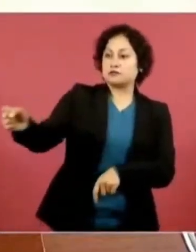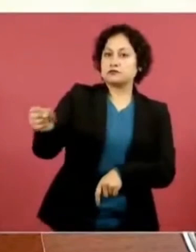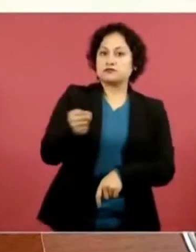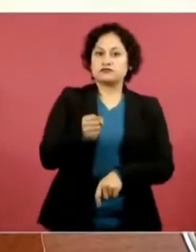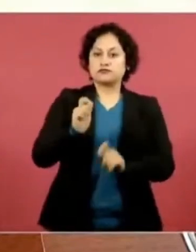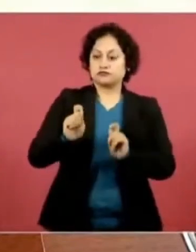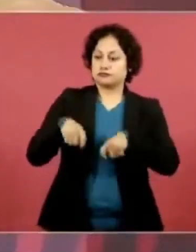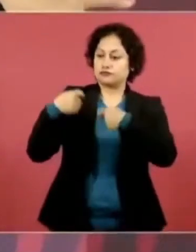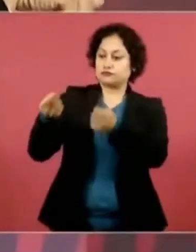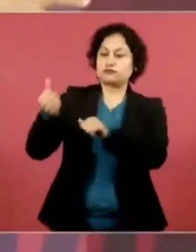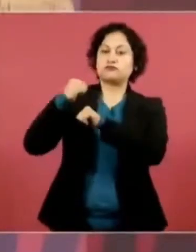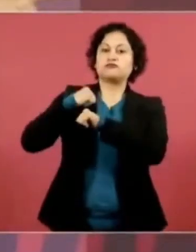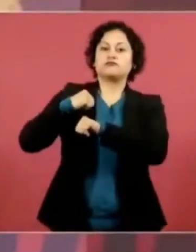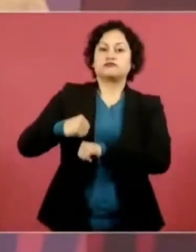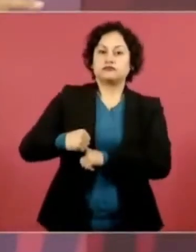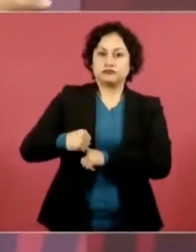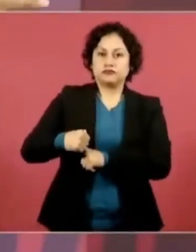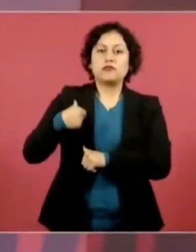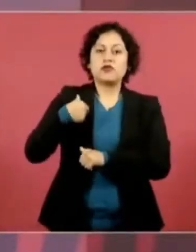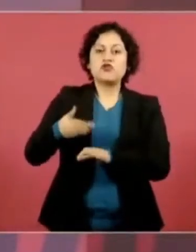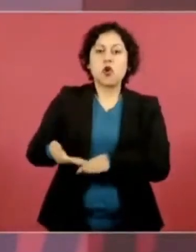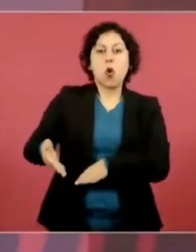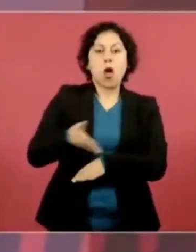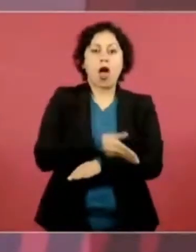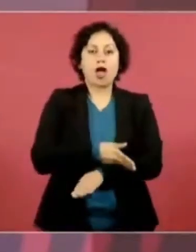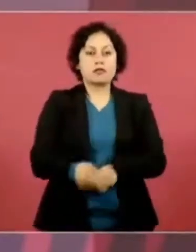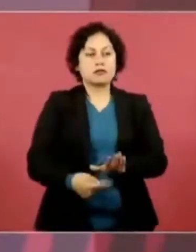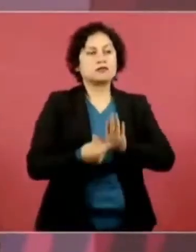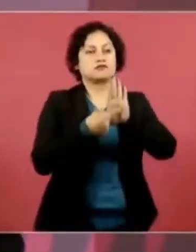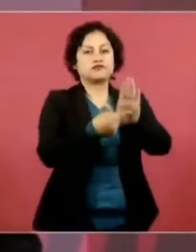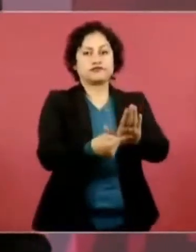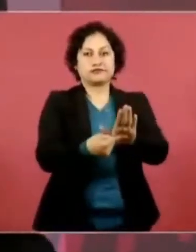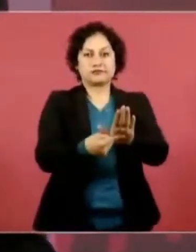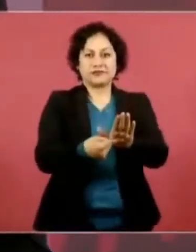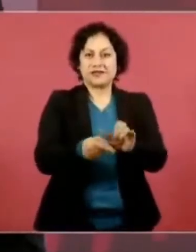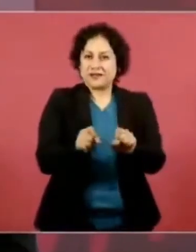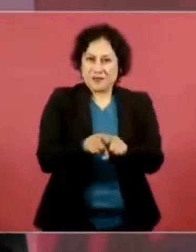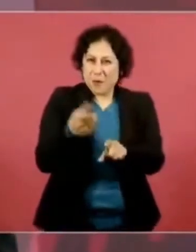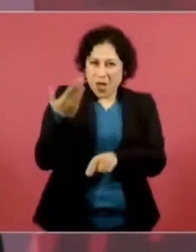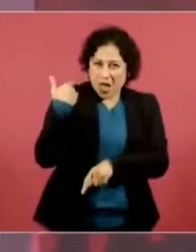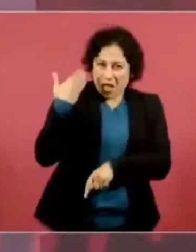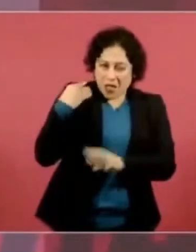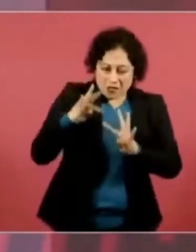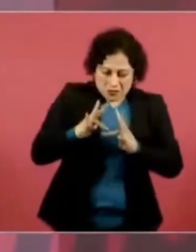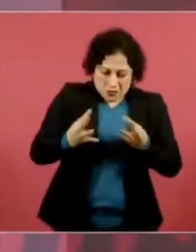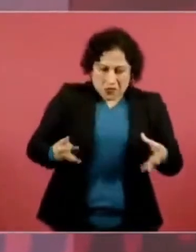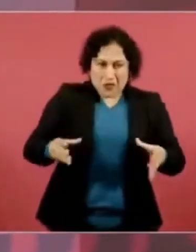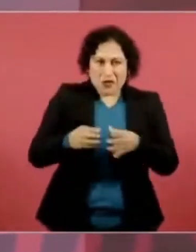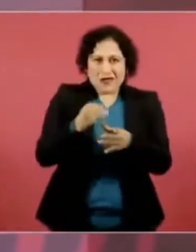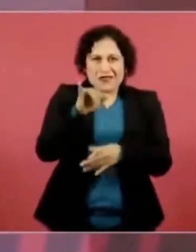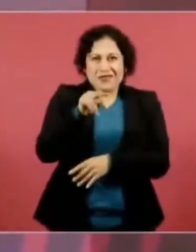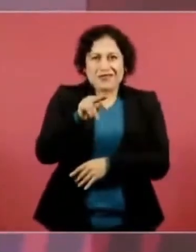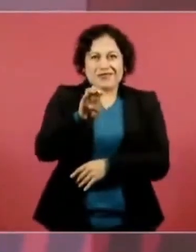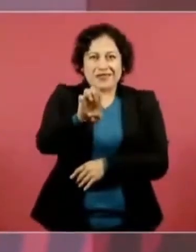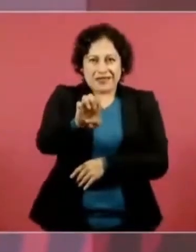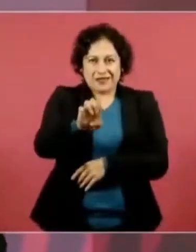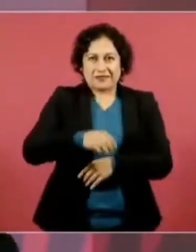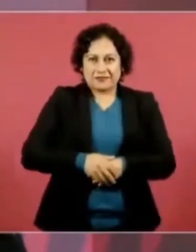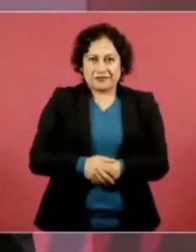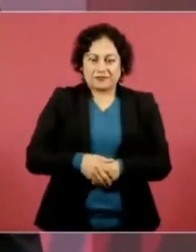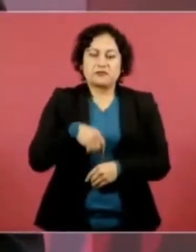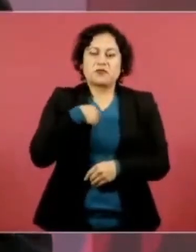del pasado consejo del INE. Les dije, van a ser tres, tres y uno.